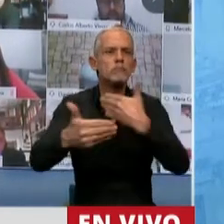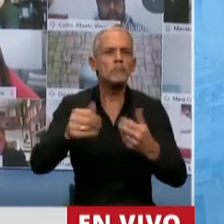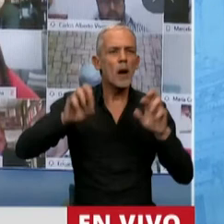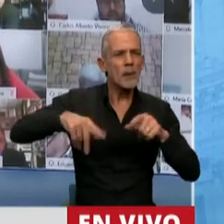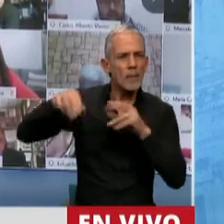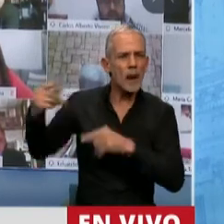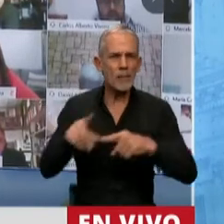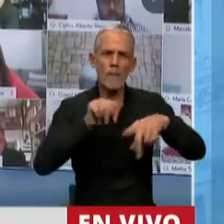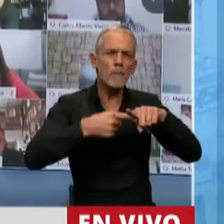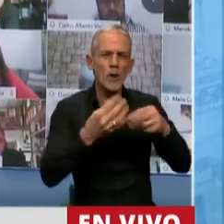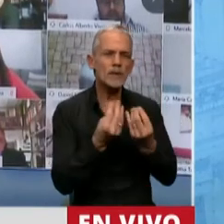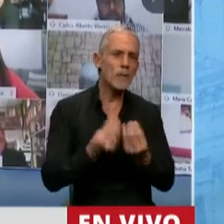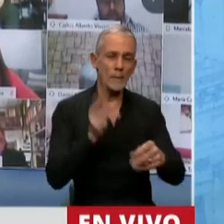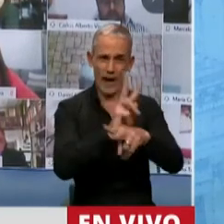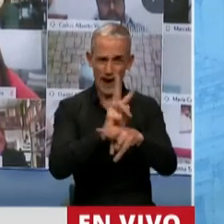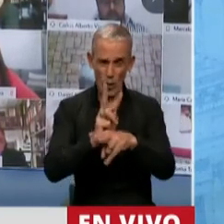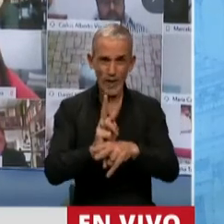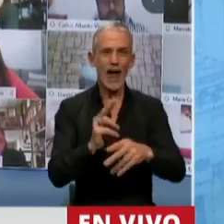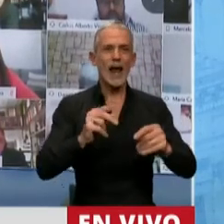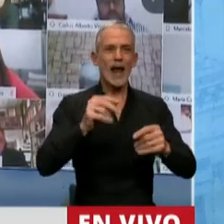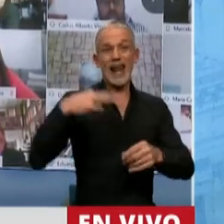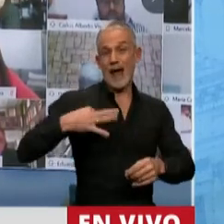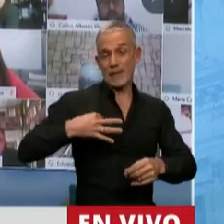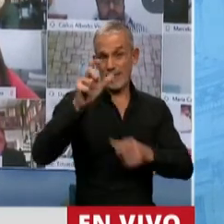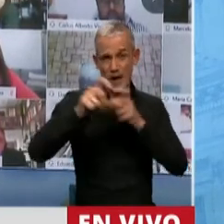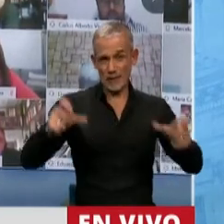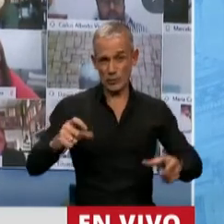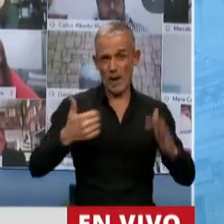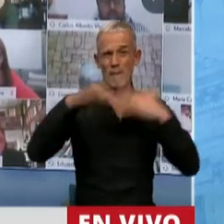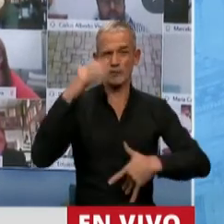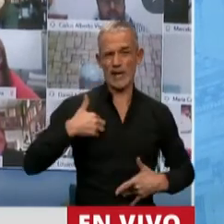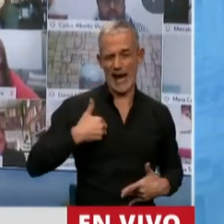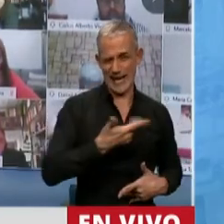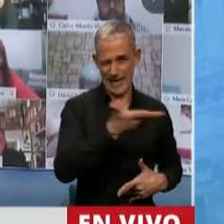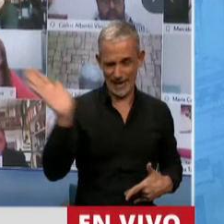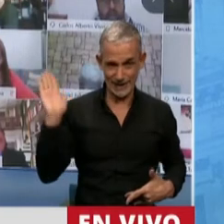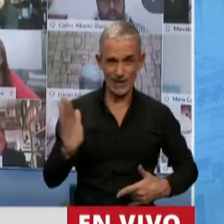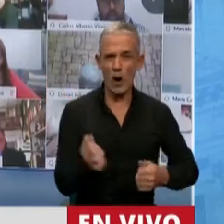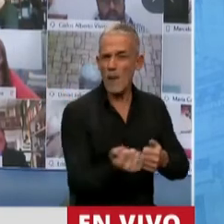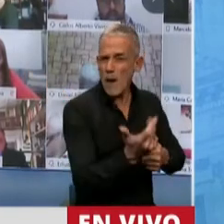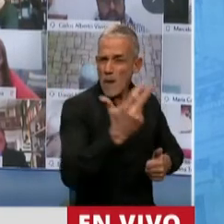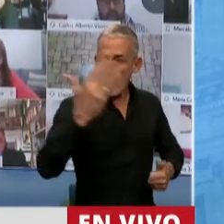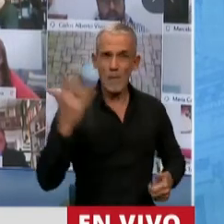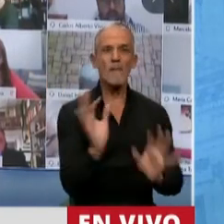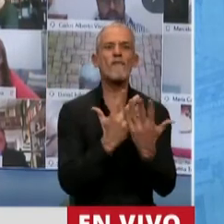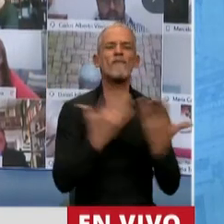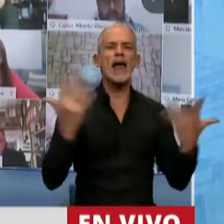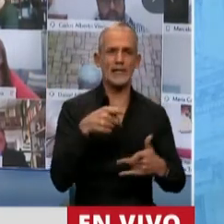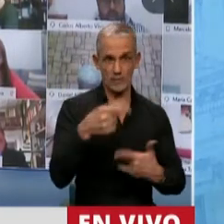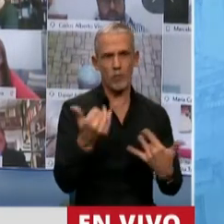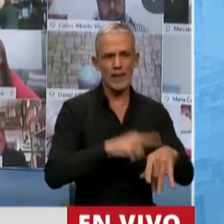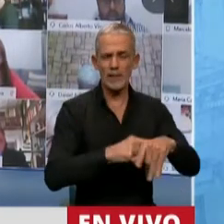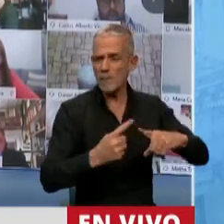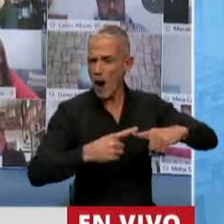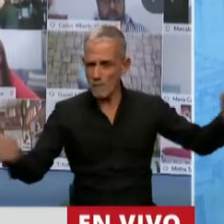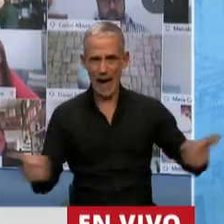que cuidan, protegen y transformen la vida de la mayoría de los argentinos. Y que la mayor cantidad de gente sea feliz la mayor cantidad de tiempo